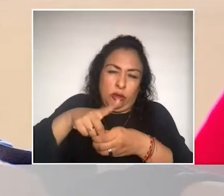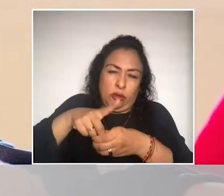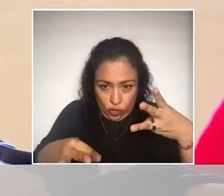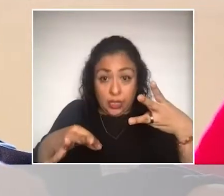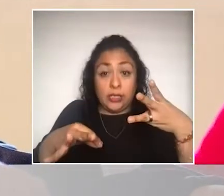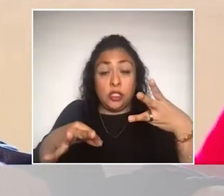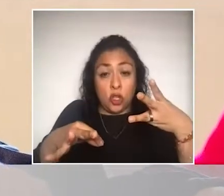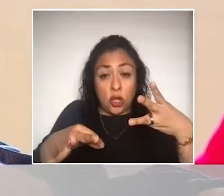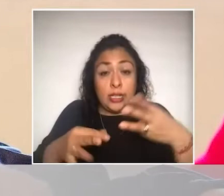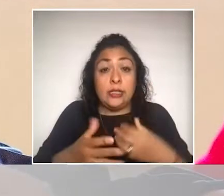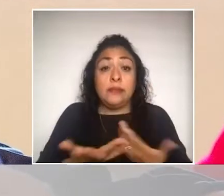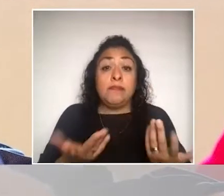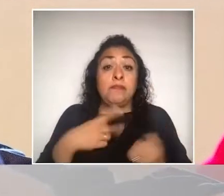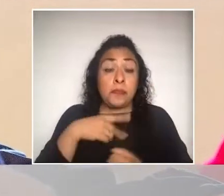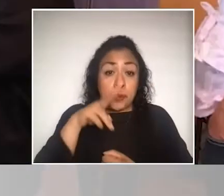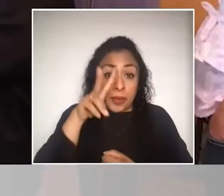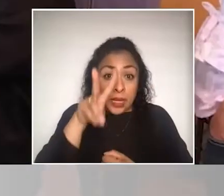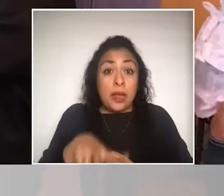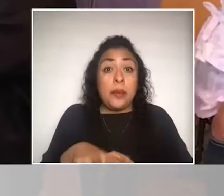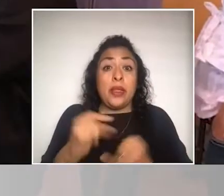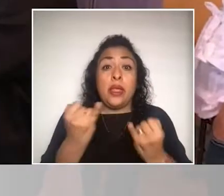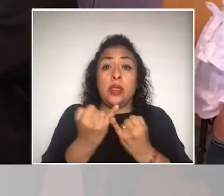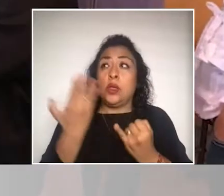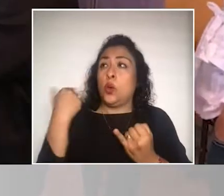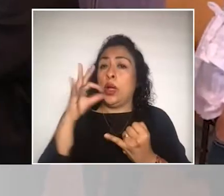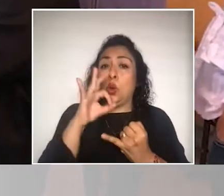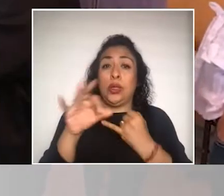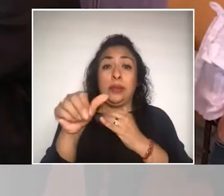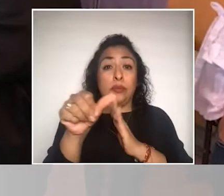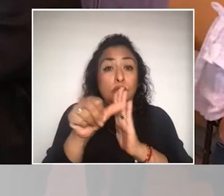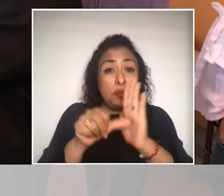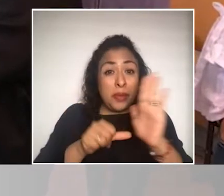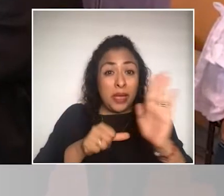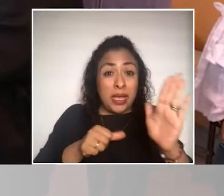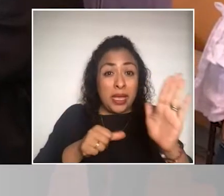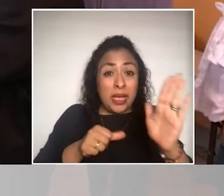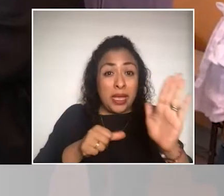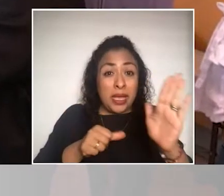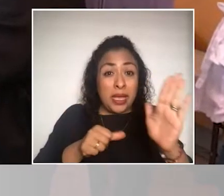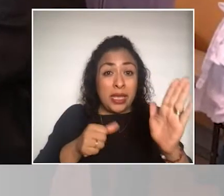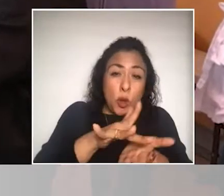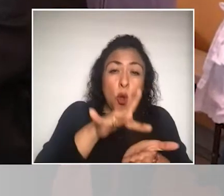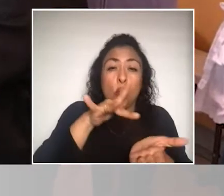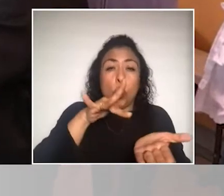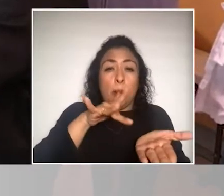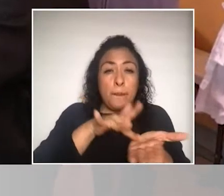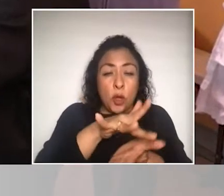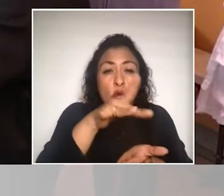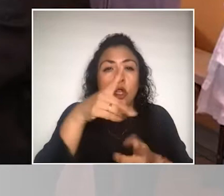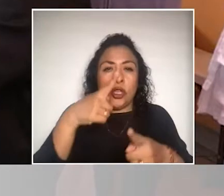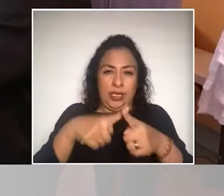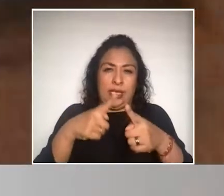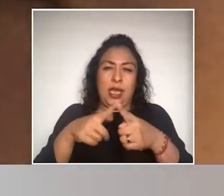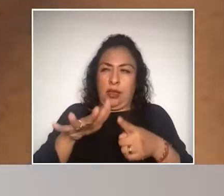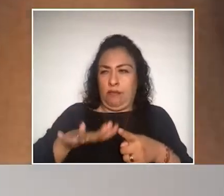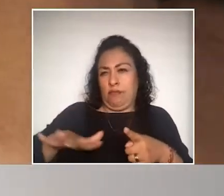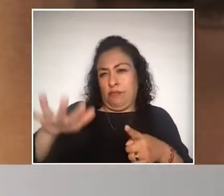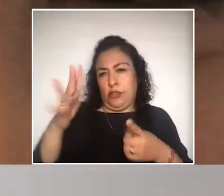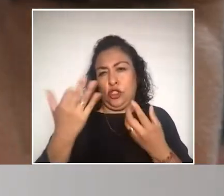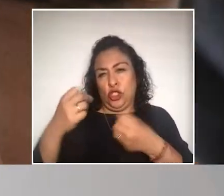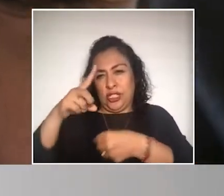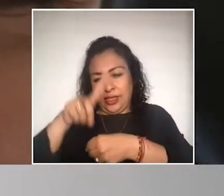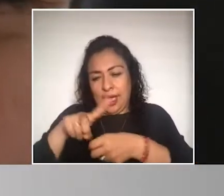pues, la verdad es que también en los últimos meses muchos de esos apoyos que da la sociedad o las